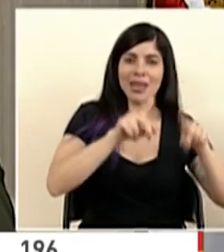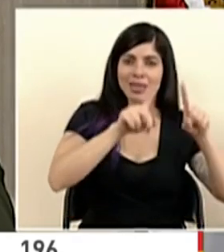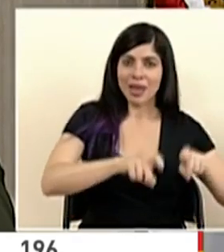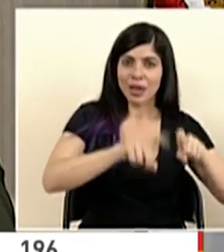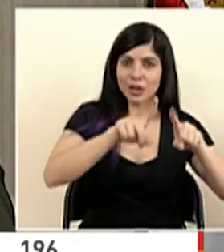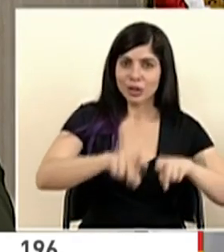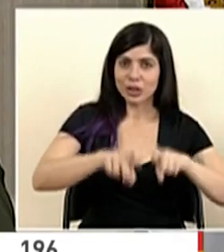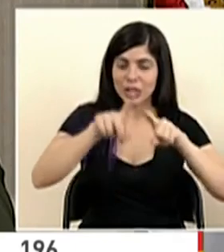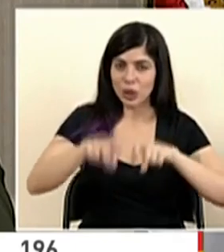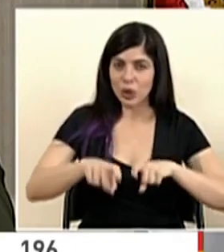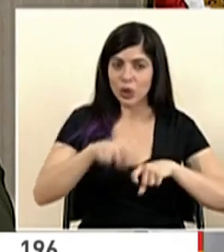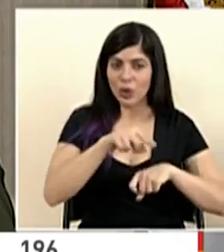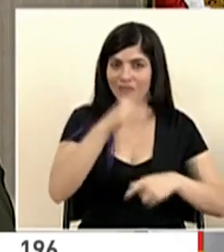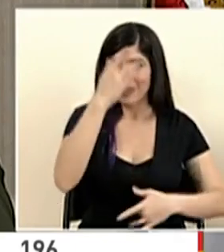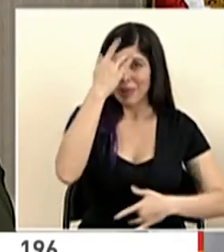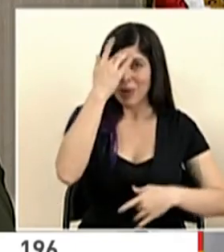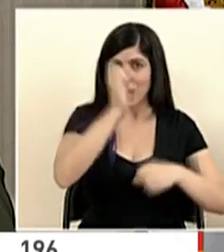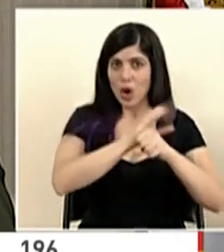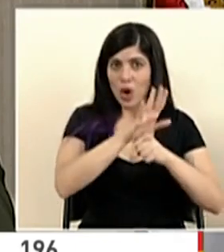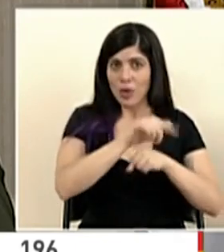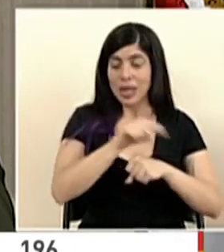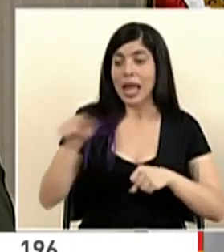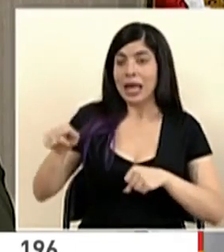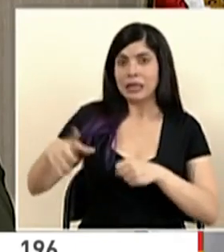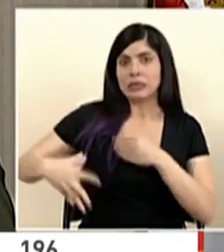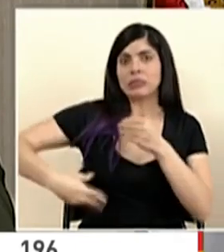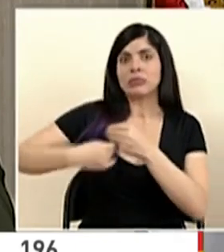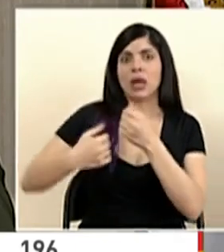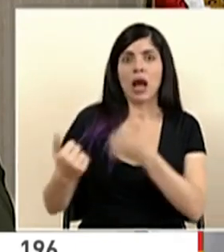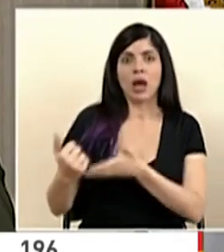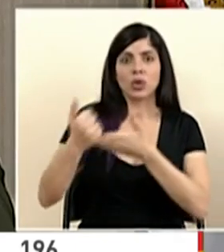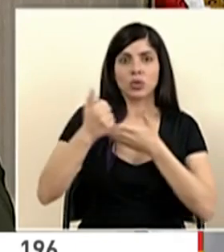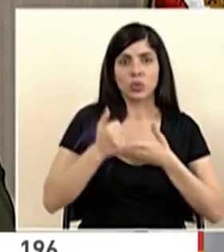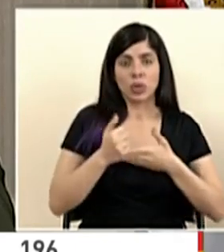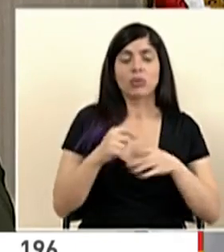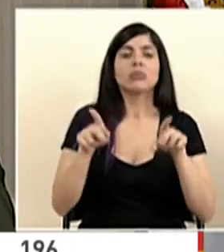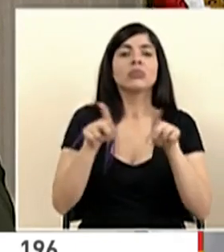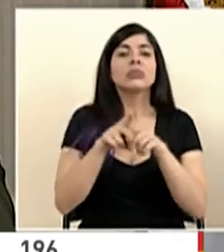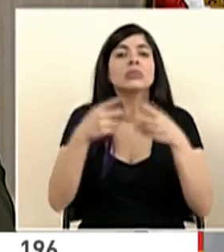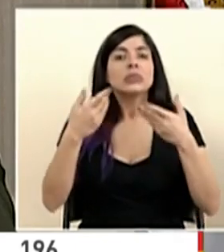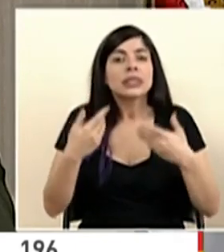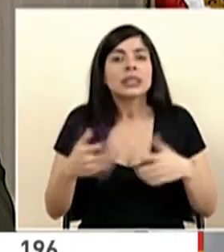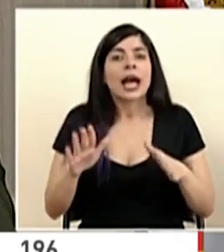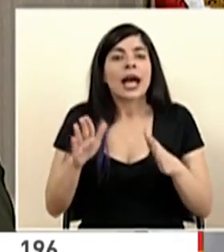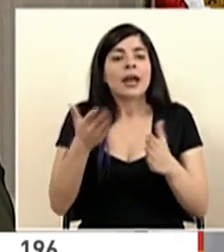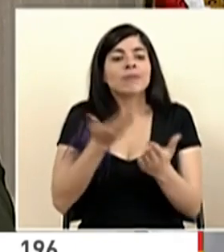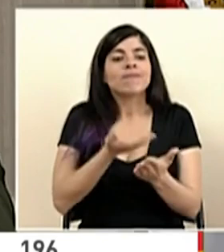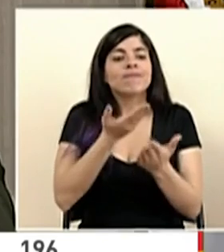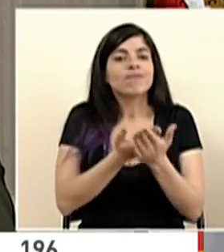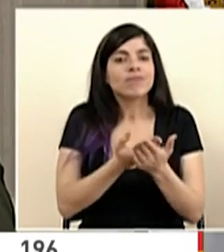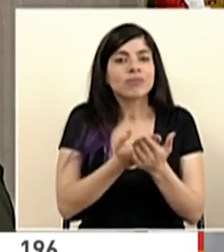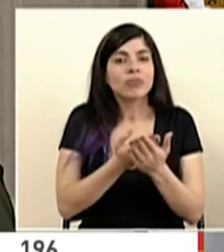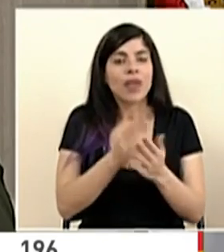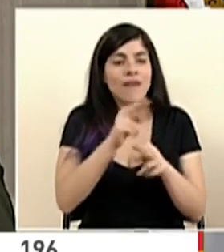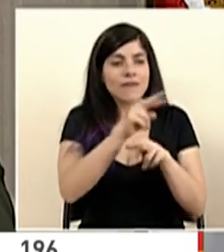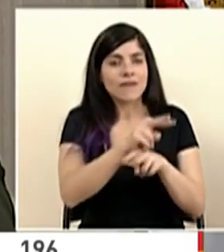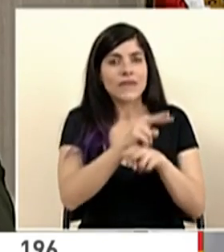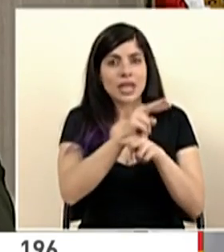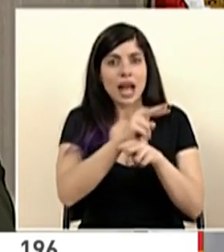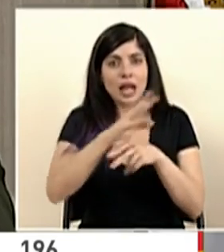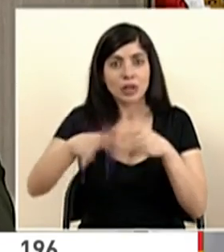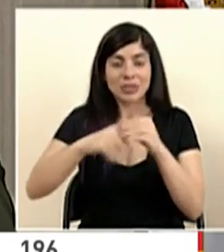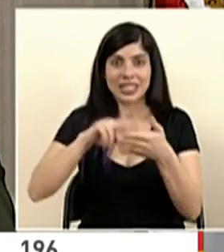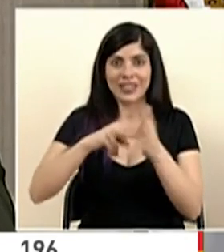diagnóstico de la enfermedad COVID-19, además de que también se está planteando ya una vigilancia complementaria, o serían tres